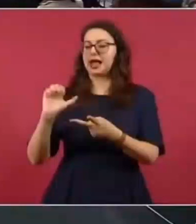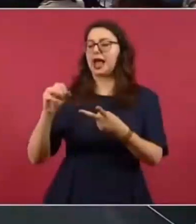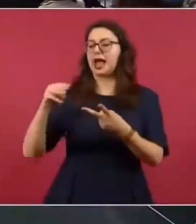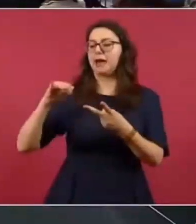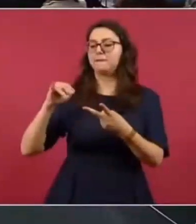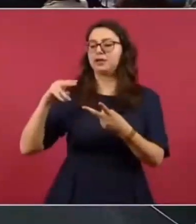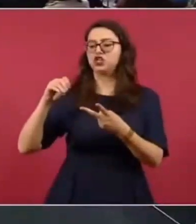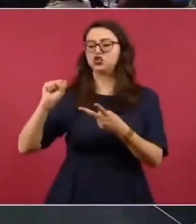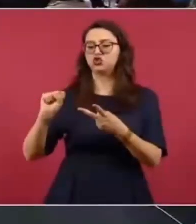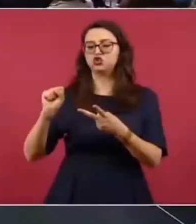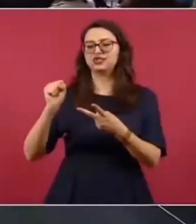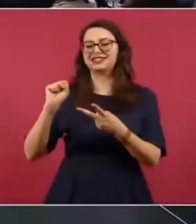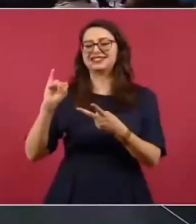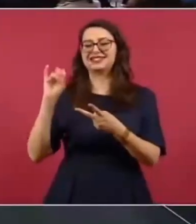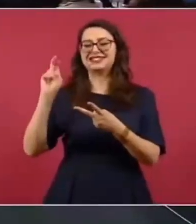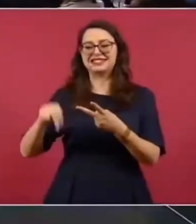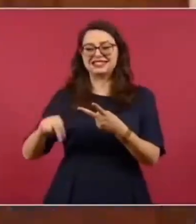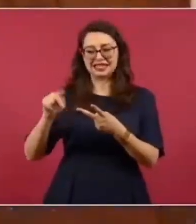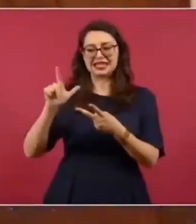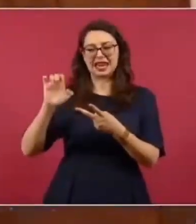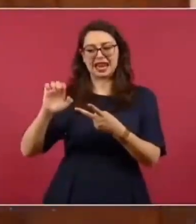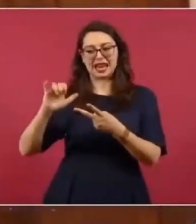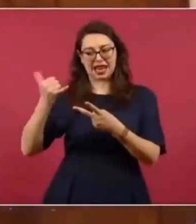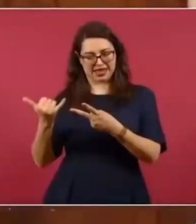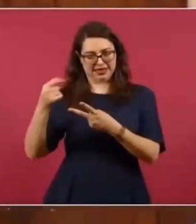y le preguntaron sobre unos